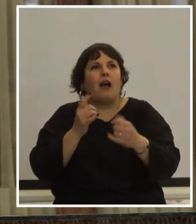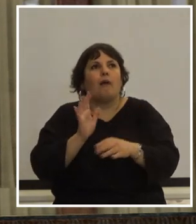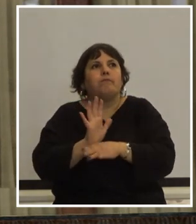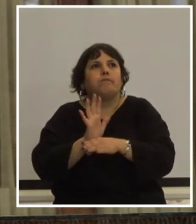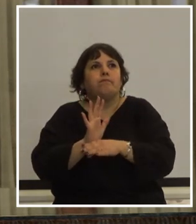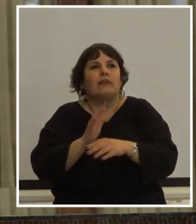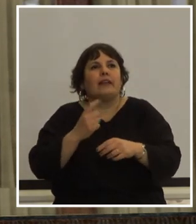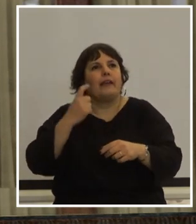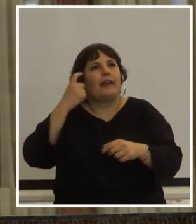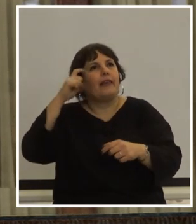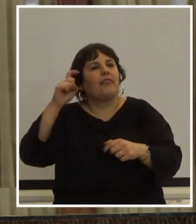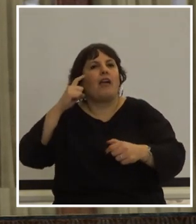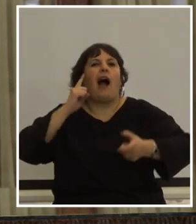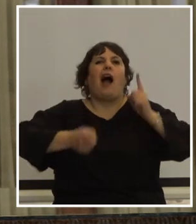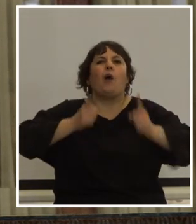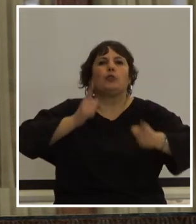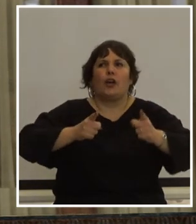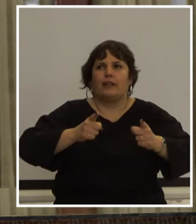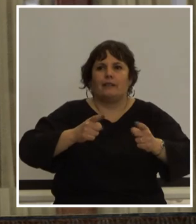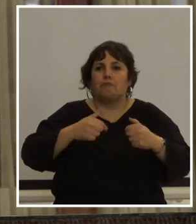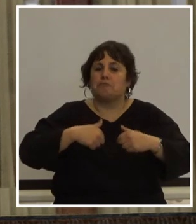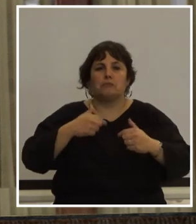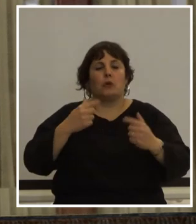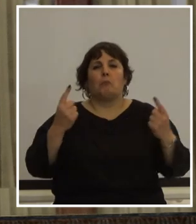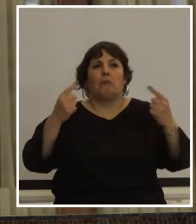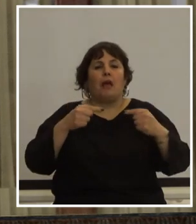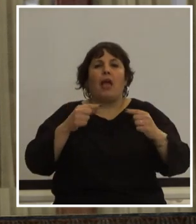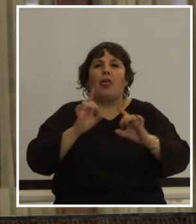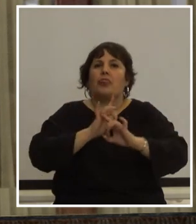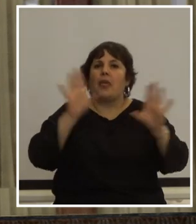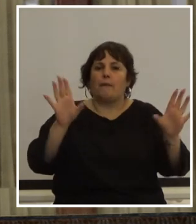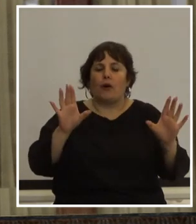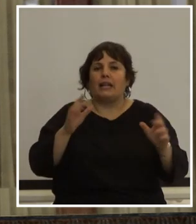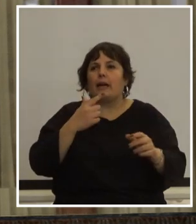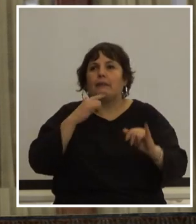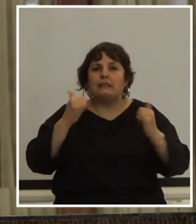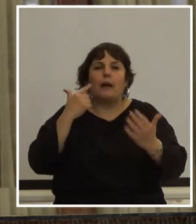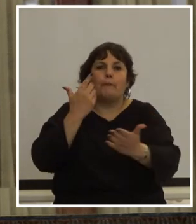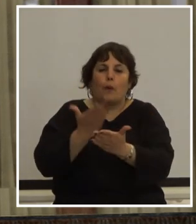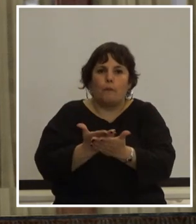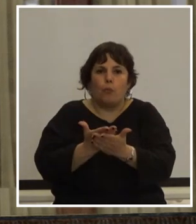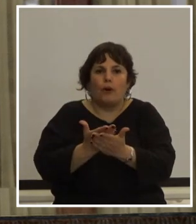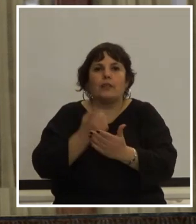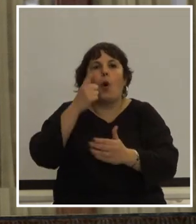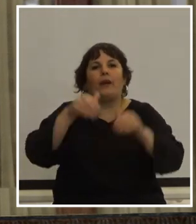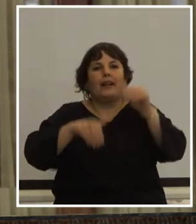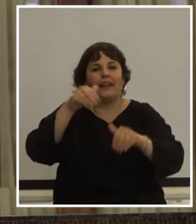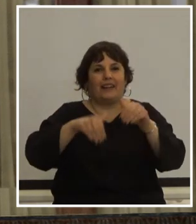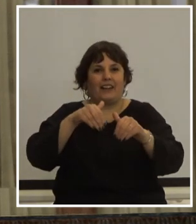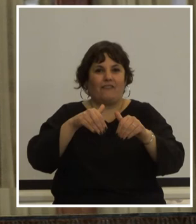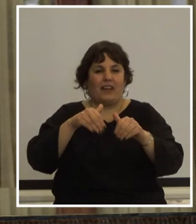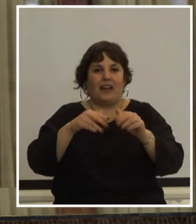principios autoritarios debatimos democráticamente mediante la propuesta de un referéndum